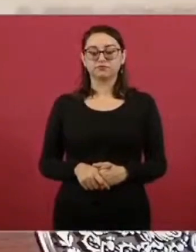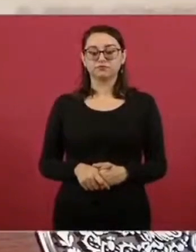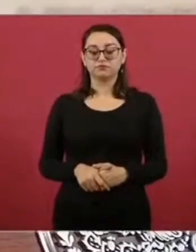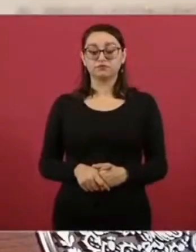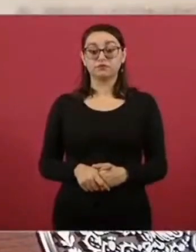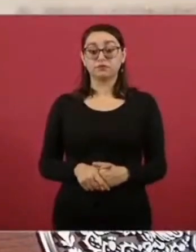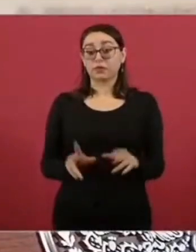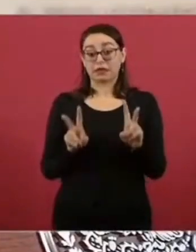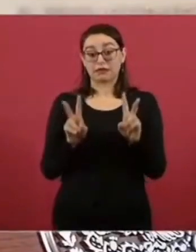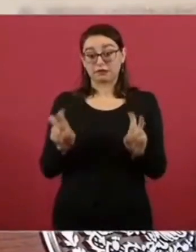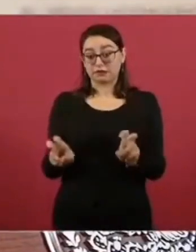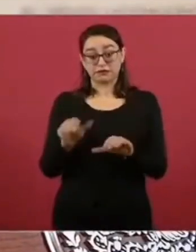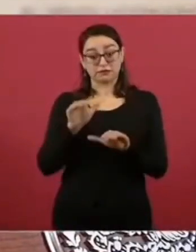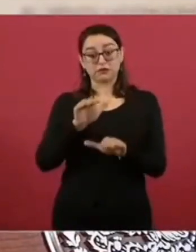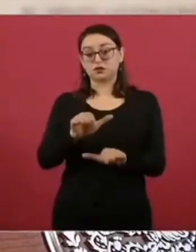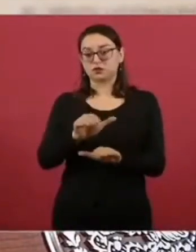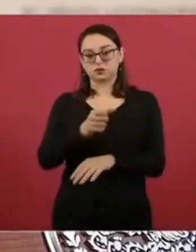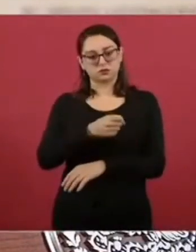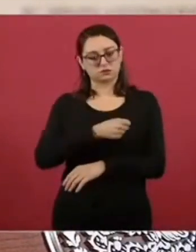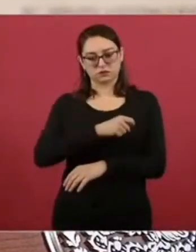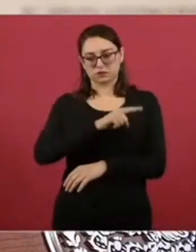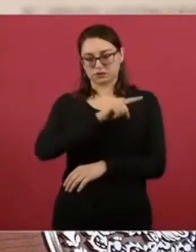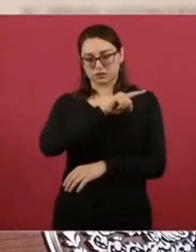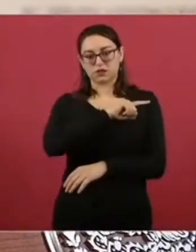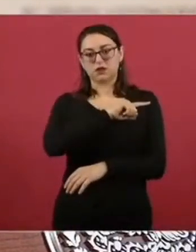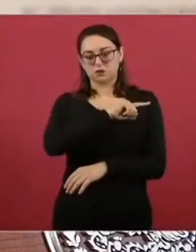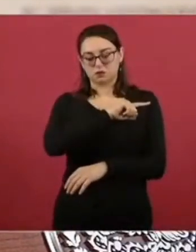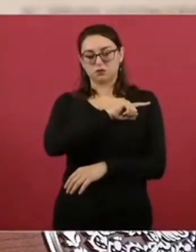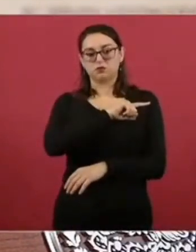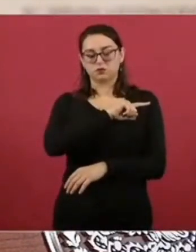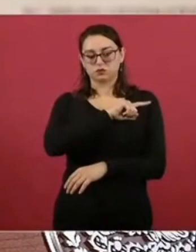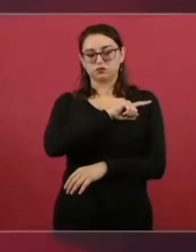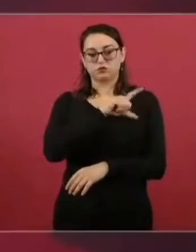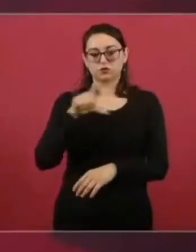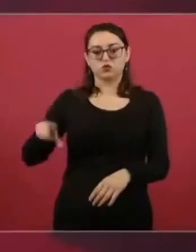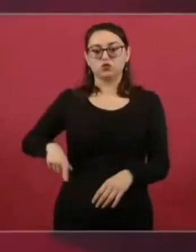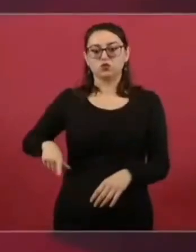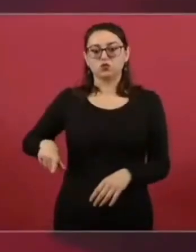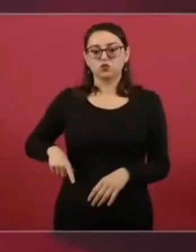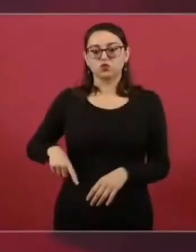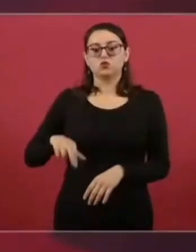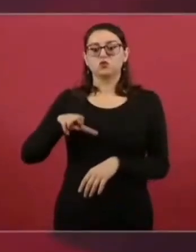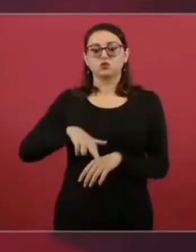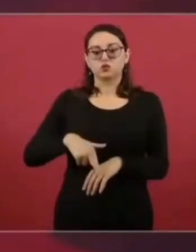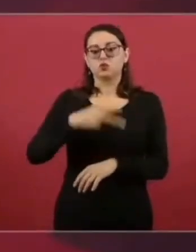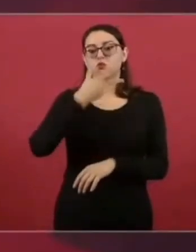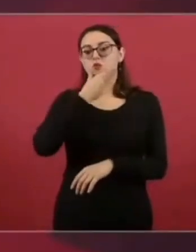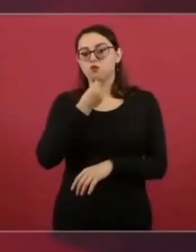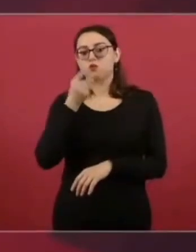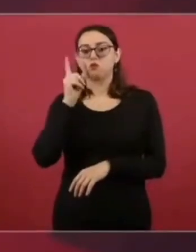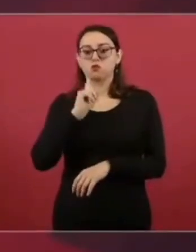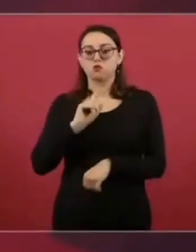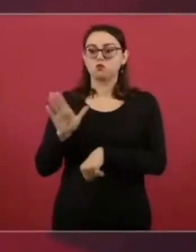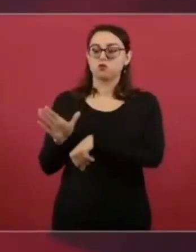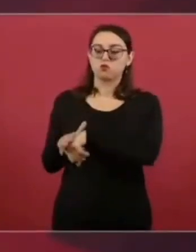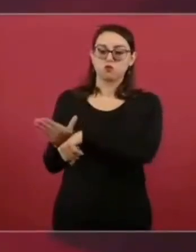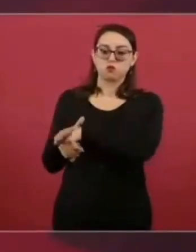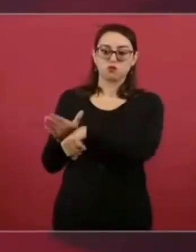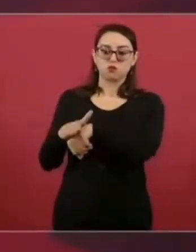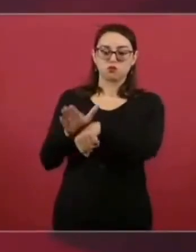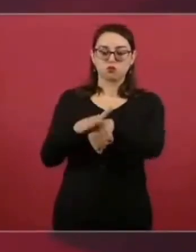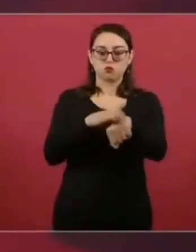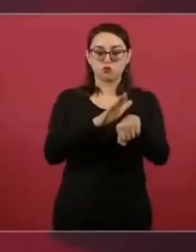Se convocó a los gobernadores, gobernadoras de los